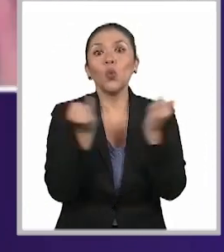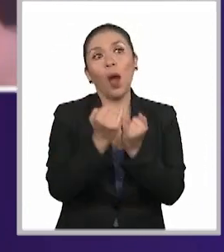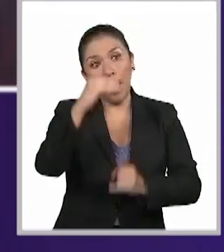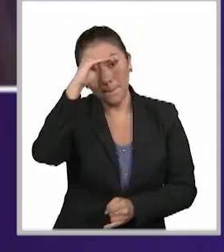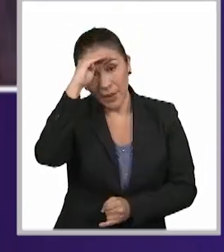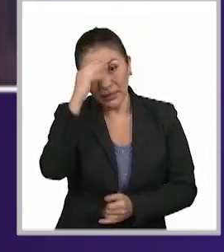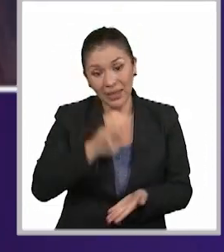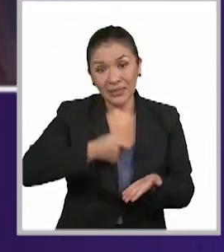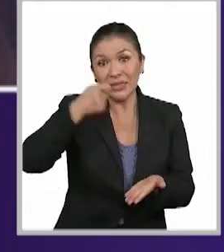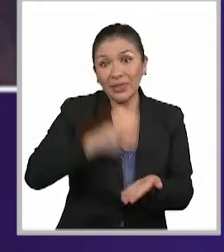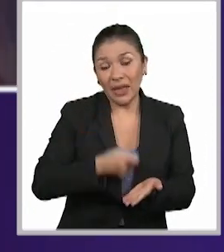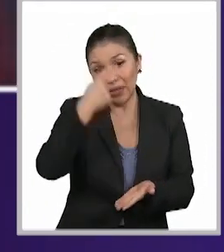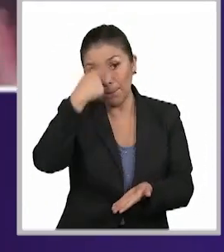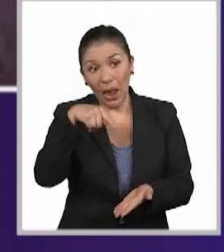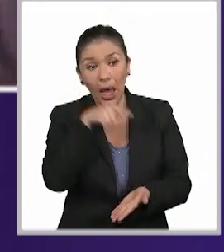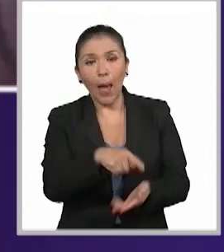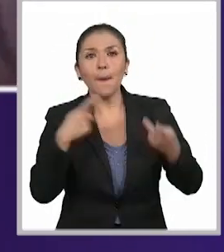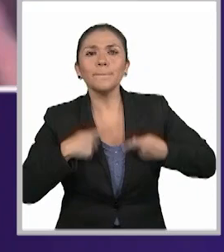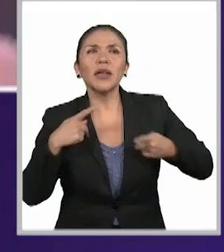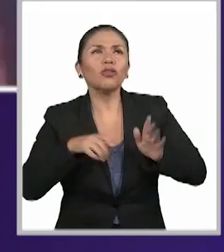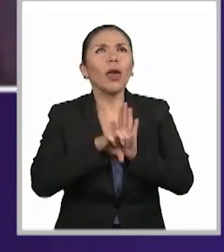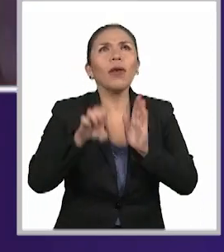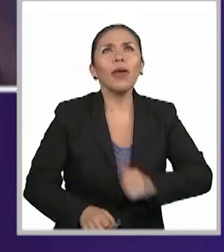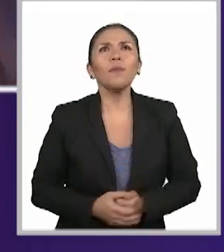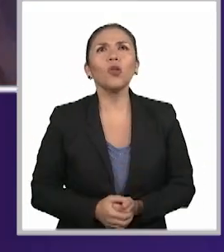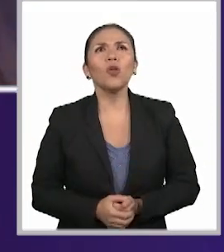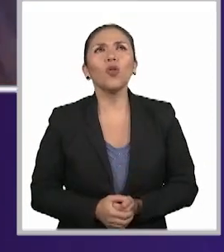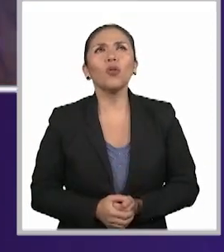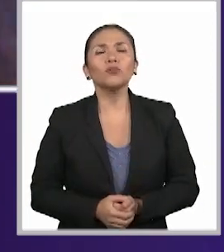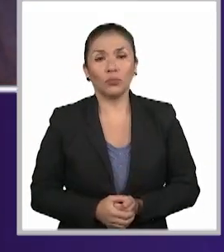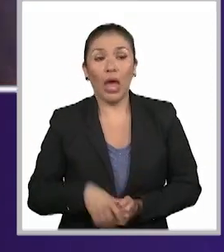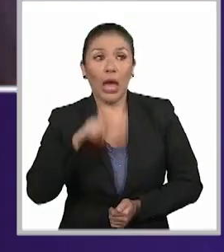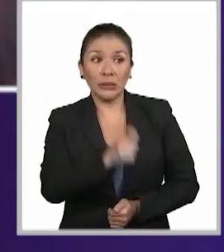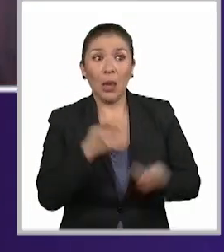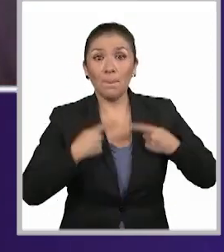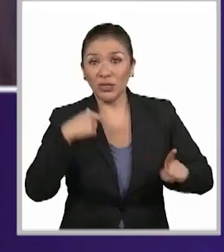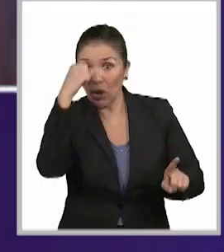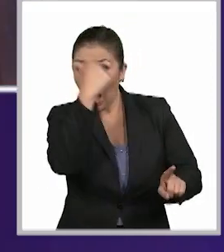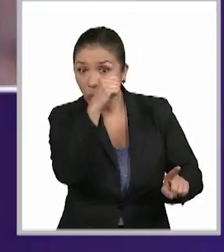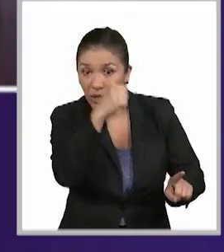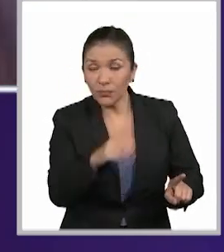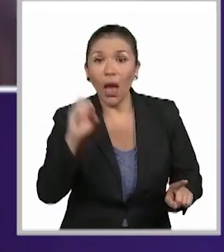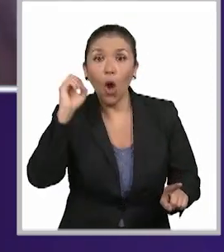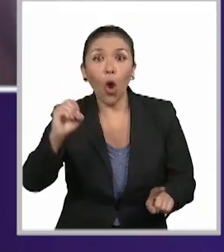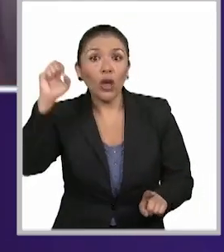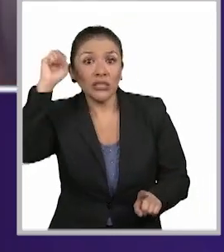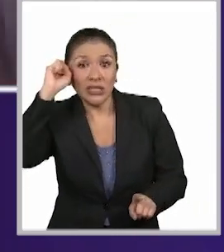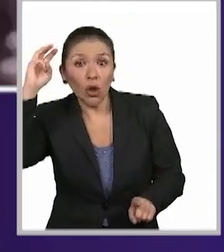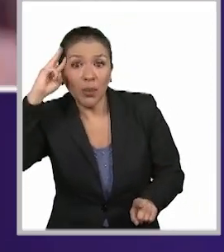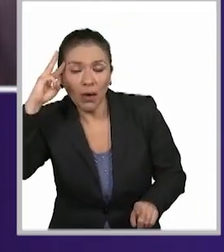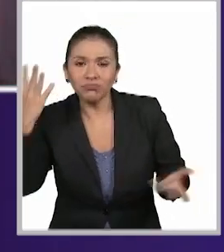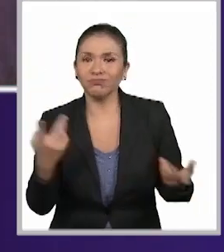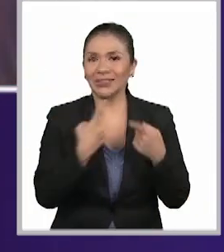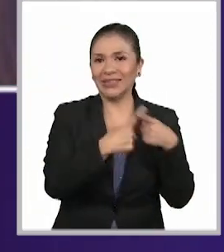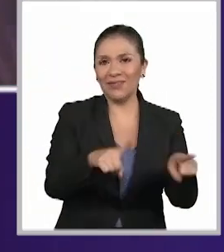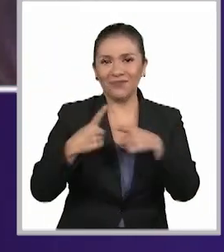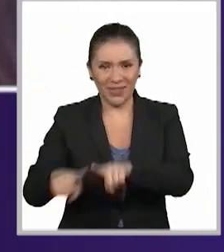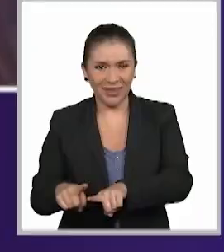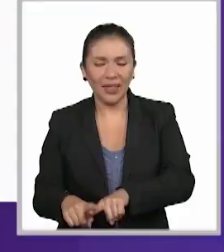escribir igual una sentencia que está dirigida, por ejemplo, a una persona con autismo que a una persona con síndrome de Down. Por supuesto.